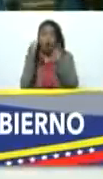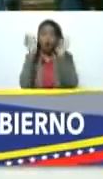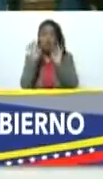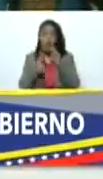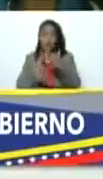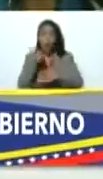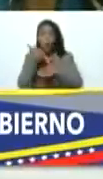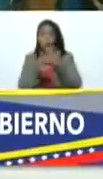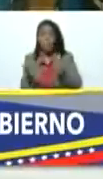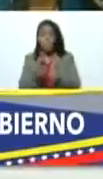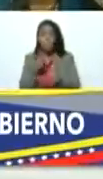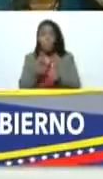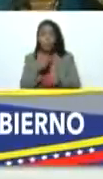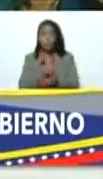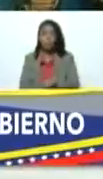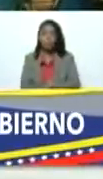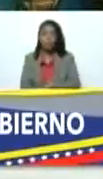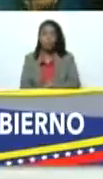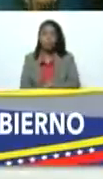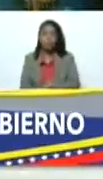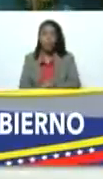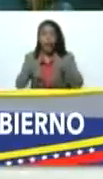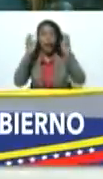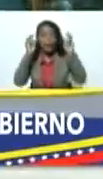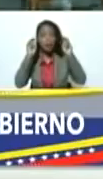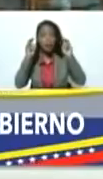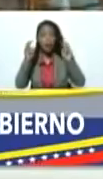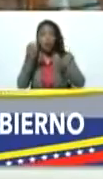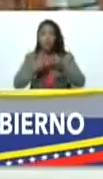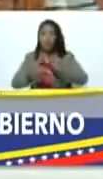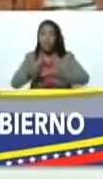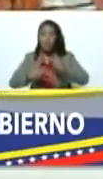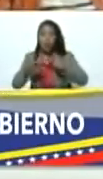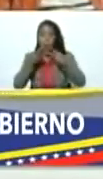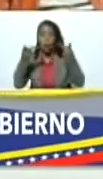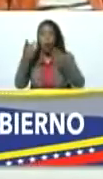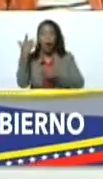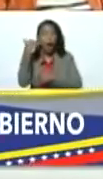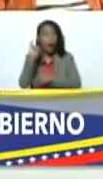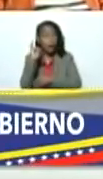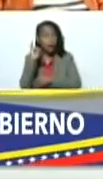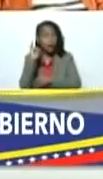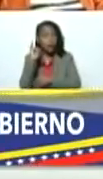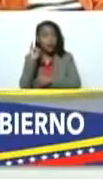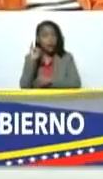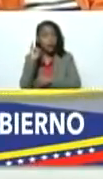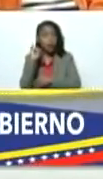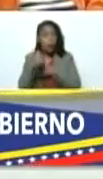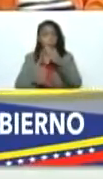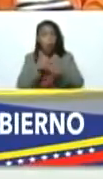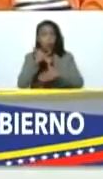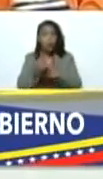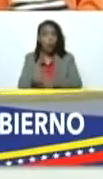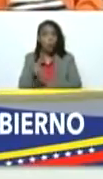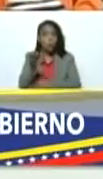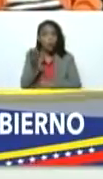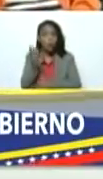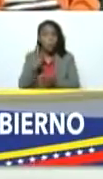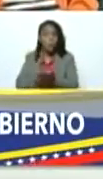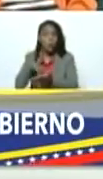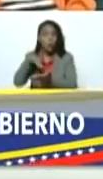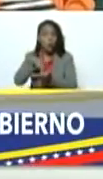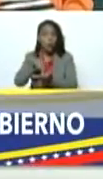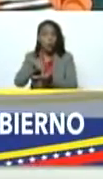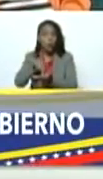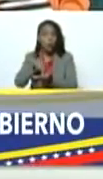proyectos priorizados en el marco de los servicios públicos. Existe una cesta de proyectos priorizados previo al levantamiento